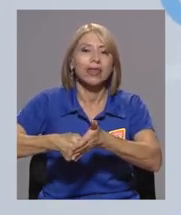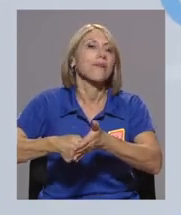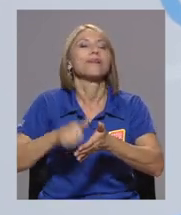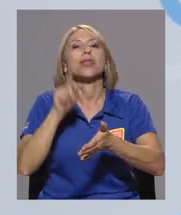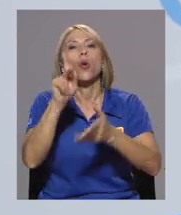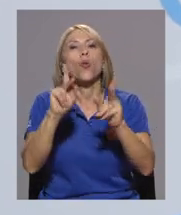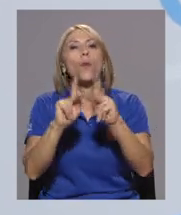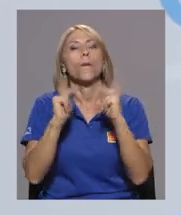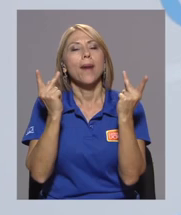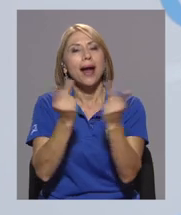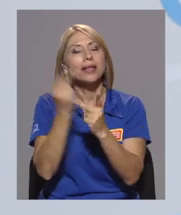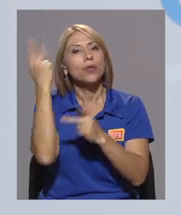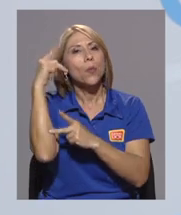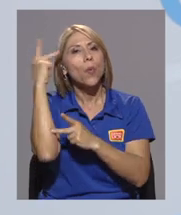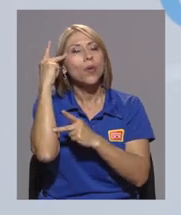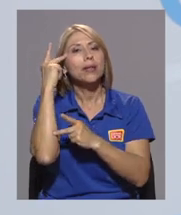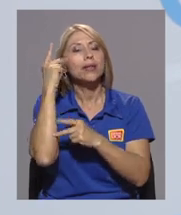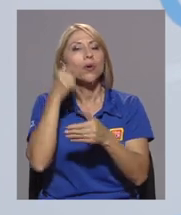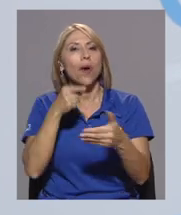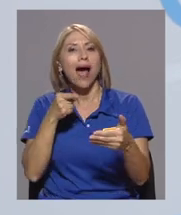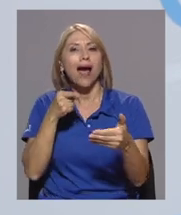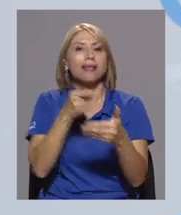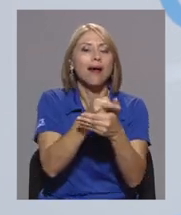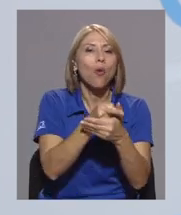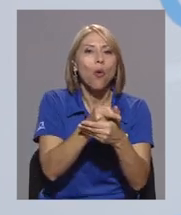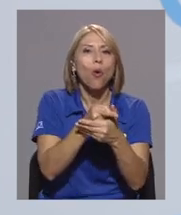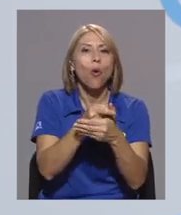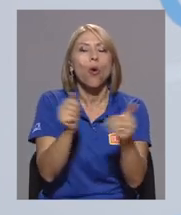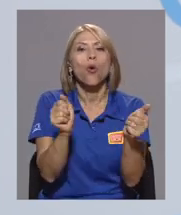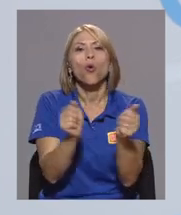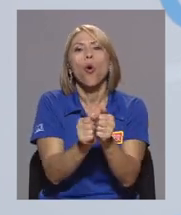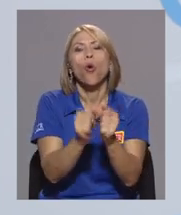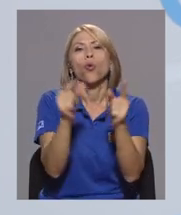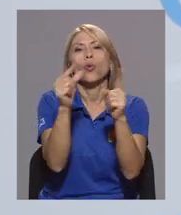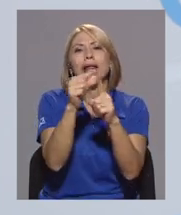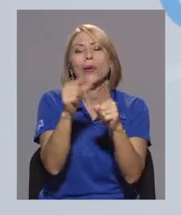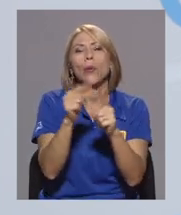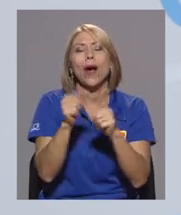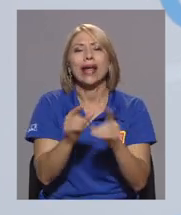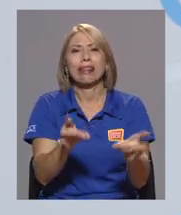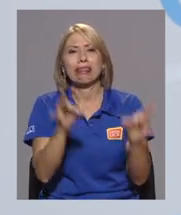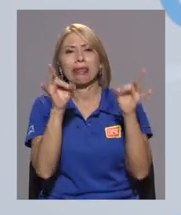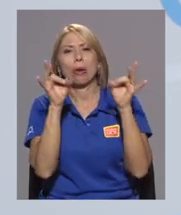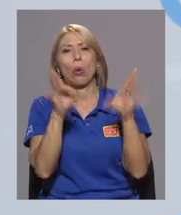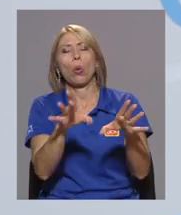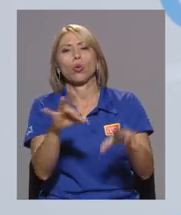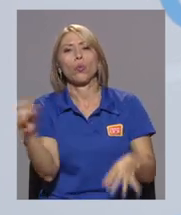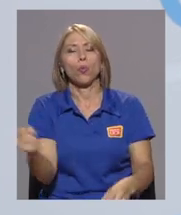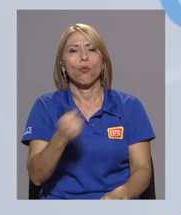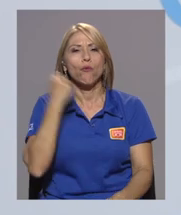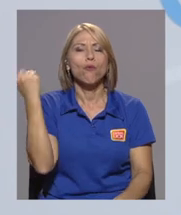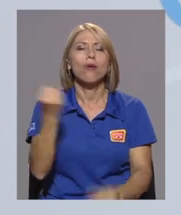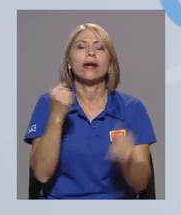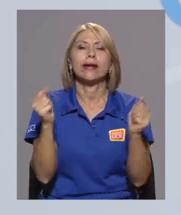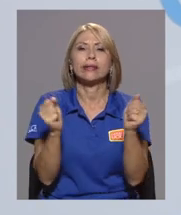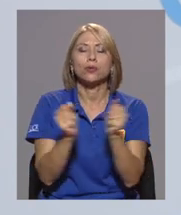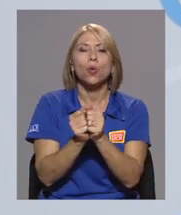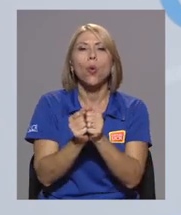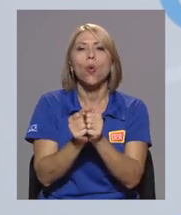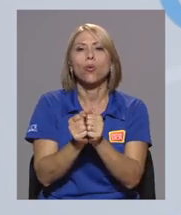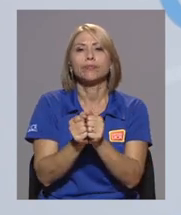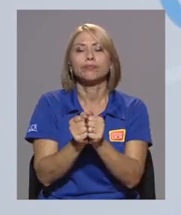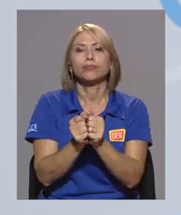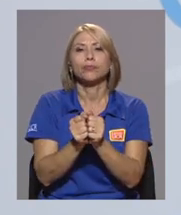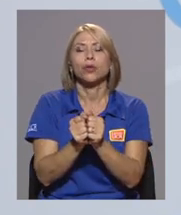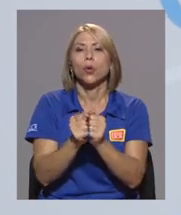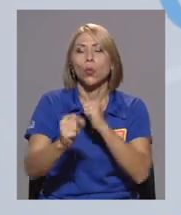de la segunda ronda y que es un partido atacó con un lenguaje